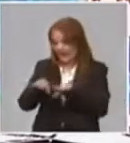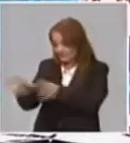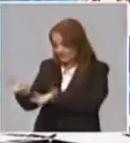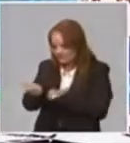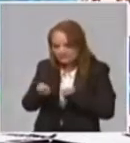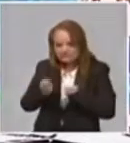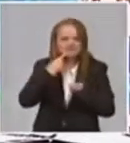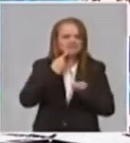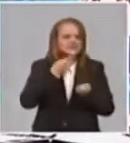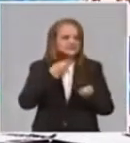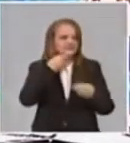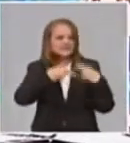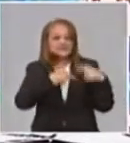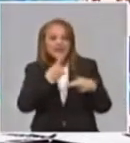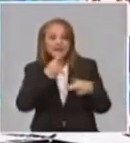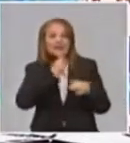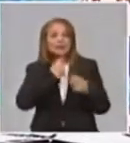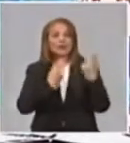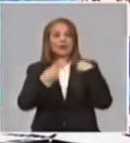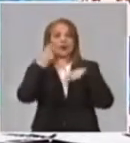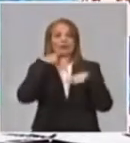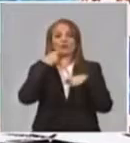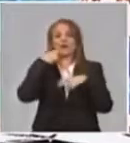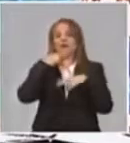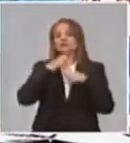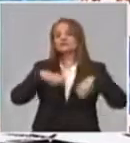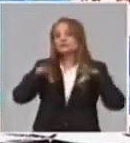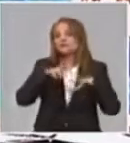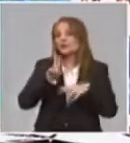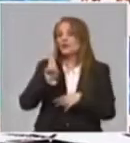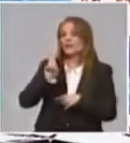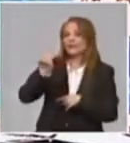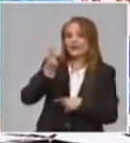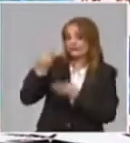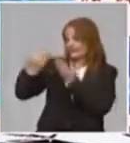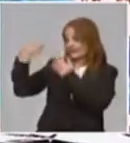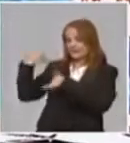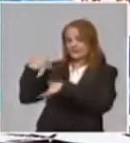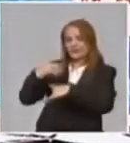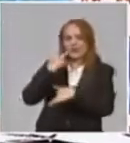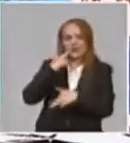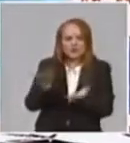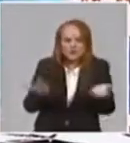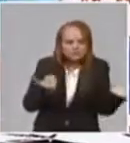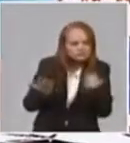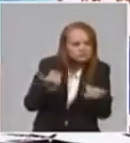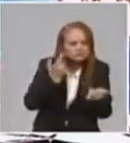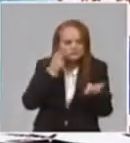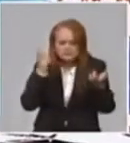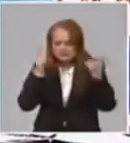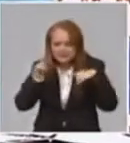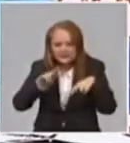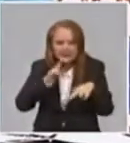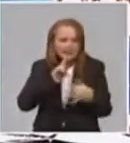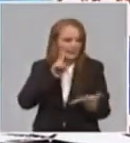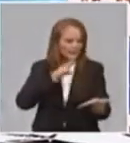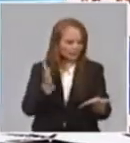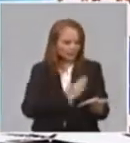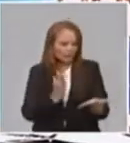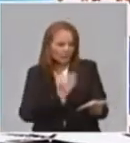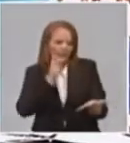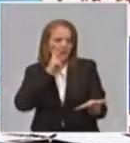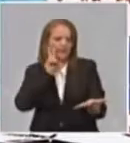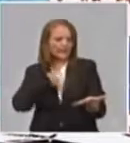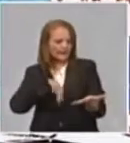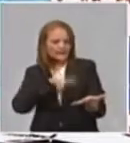de situaciones excepcionales que hay ya. Vamos a desempolvarla un poco, vamos a utilizarla, vamos a evaluarla, vamos a ver qué